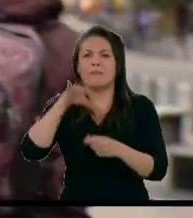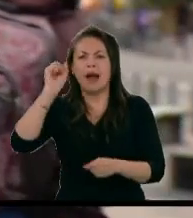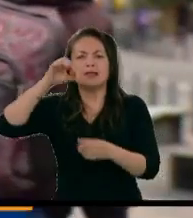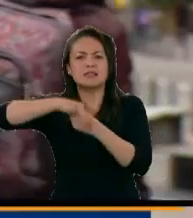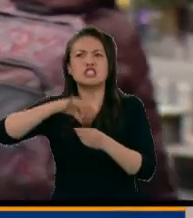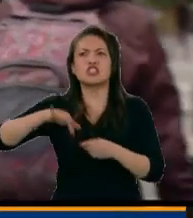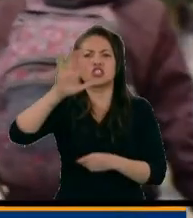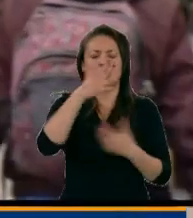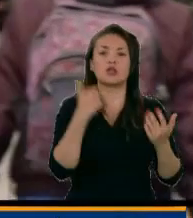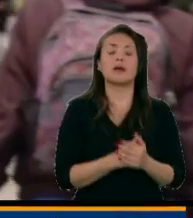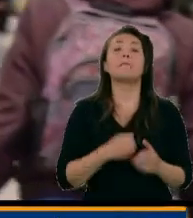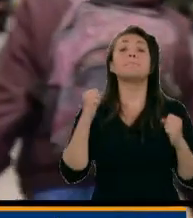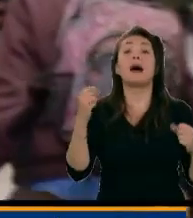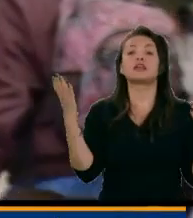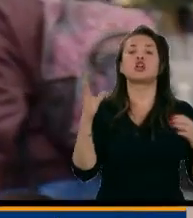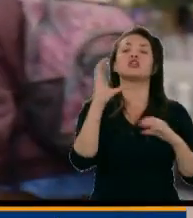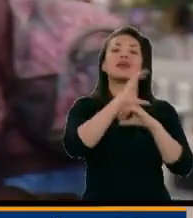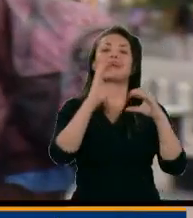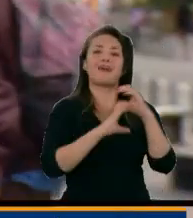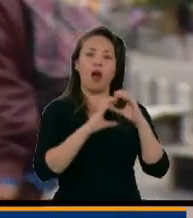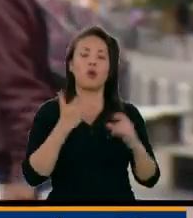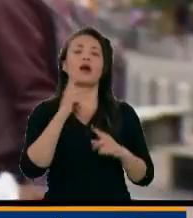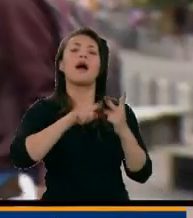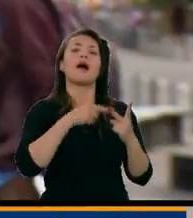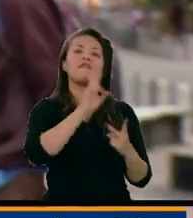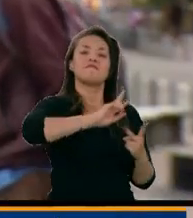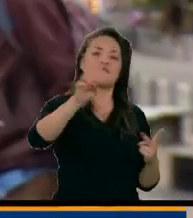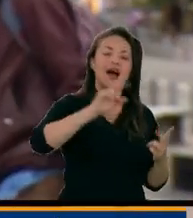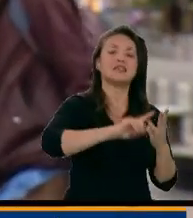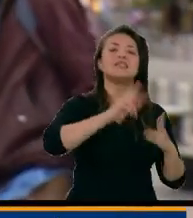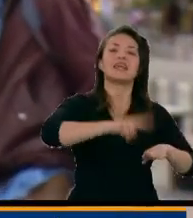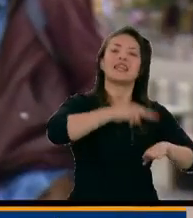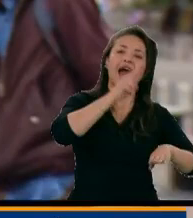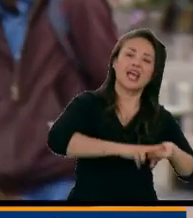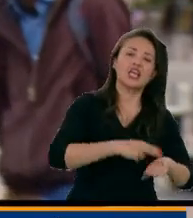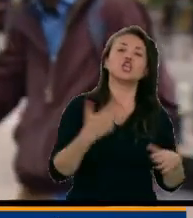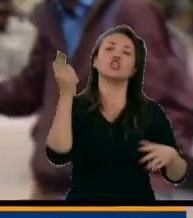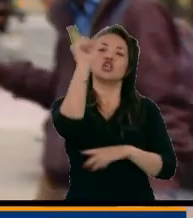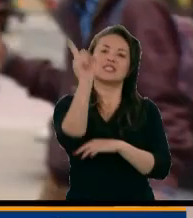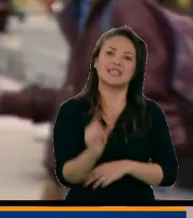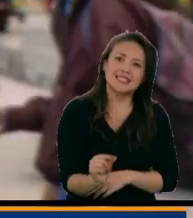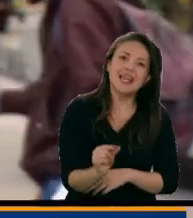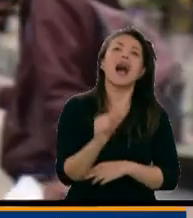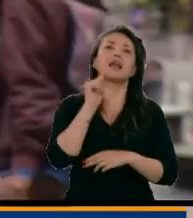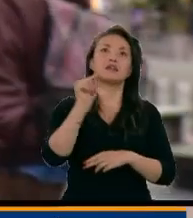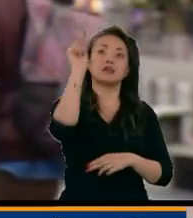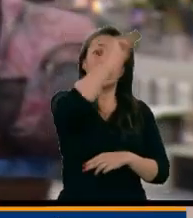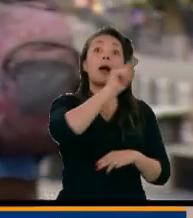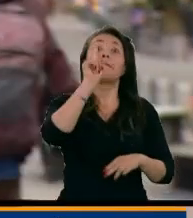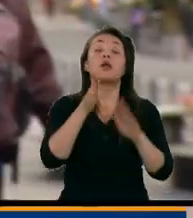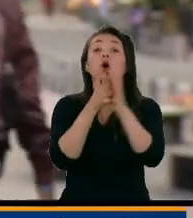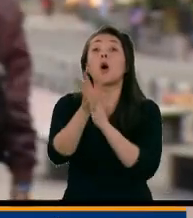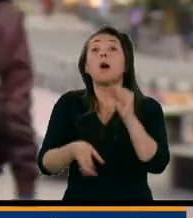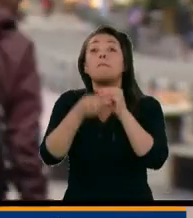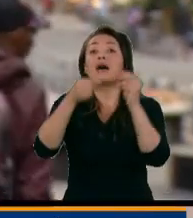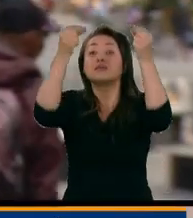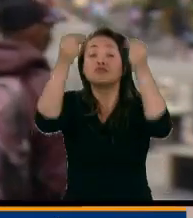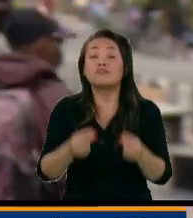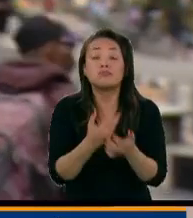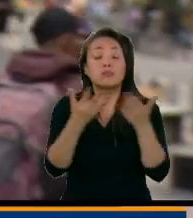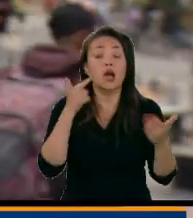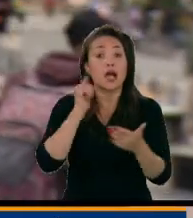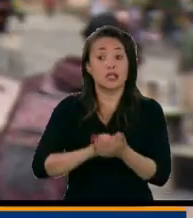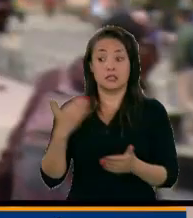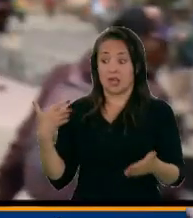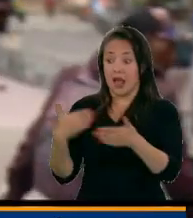Alejandra, estamos hablando de Cauca, Valle del Cauca, Antioquia, Nariño, Cesar, entre otras regiones, pero escuchen esta cifra, desde octubre del año pasado hasta